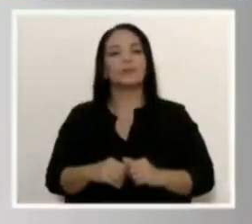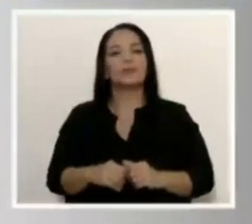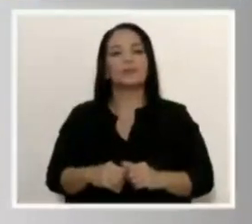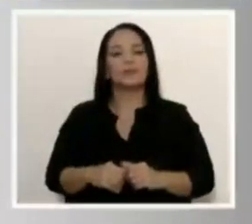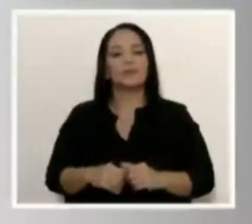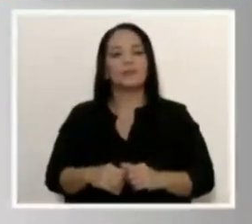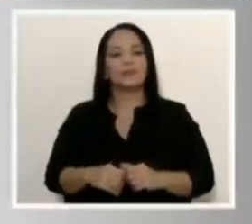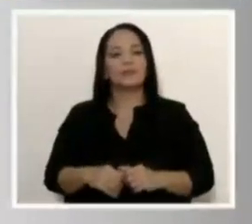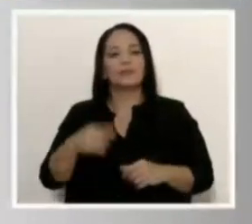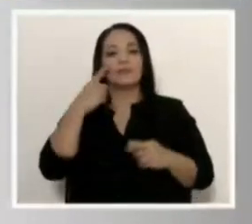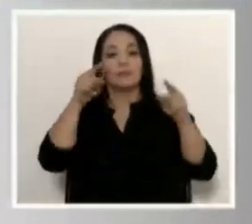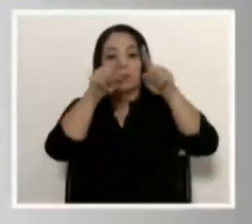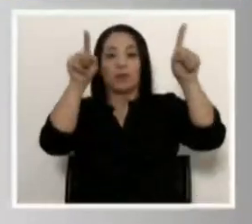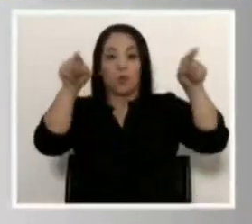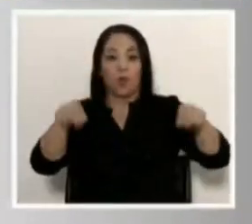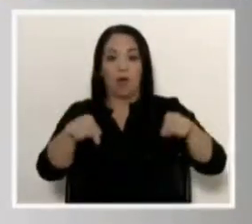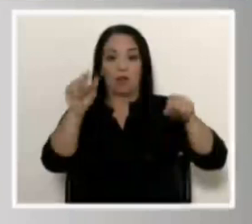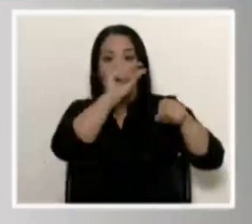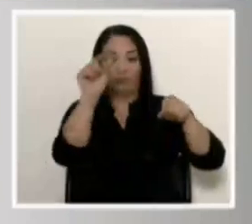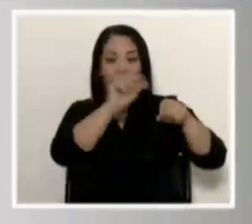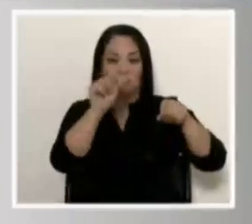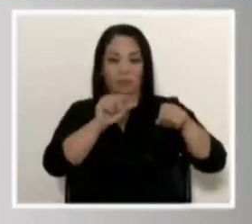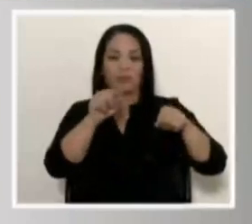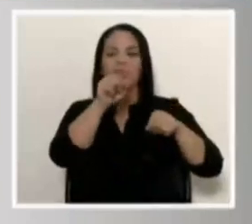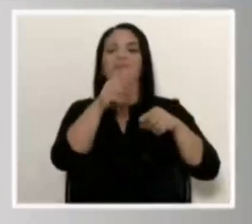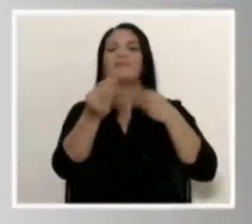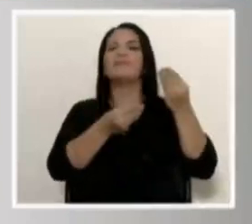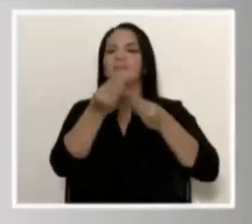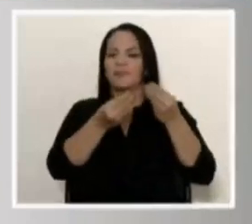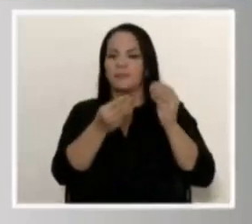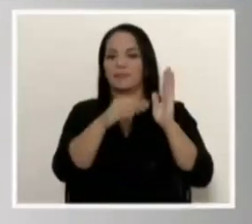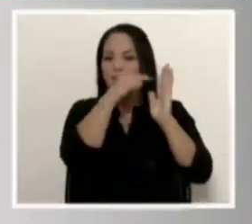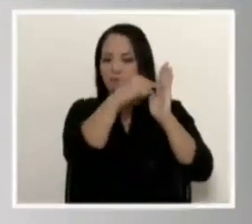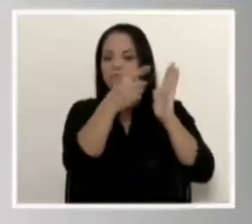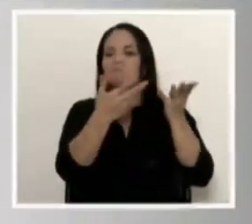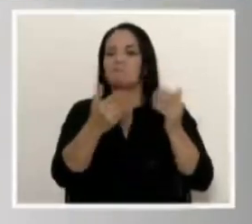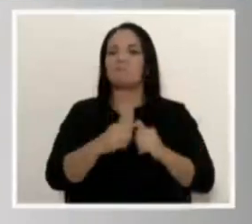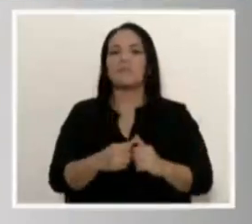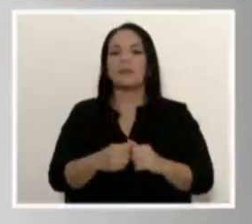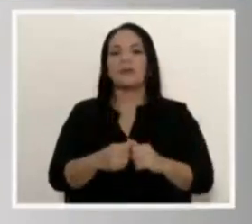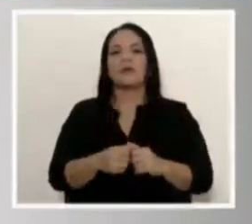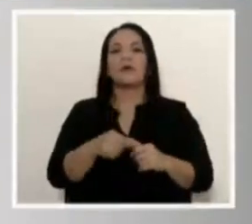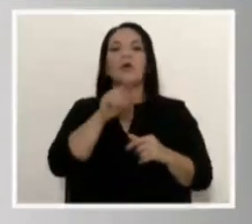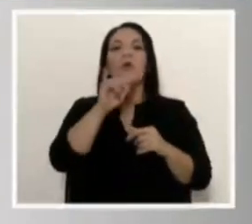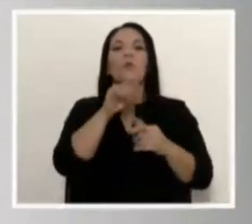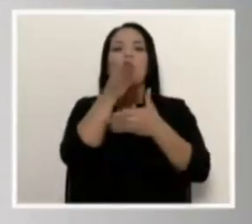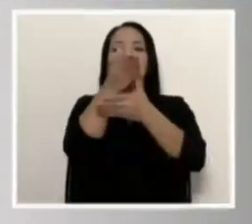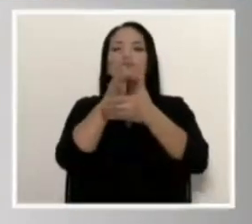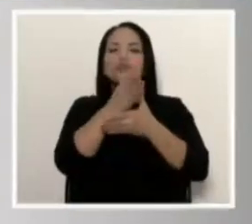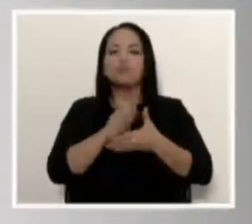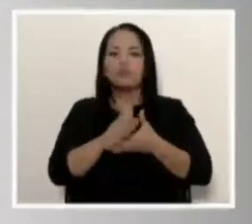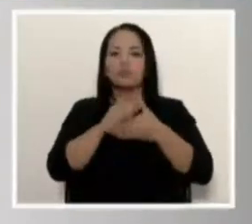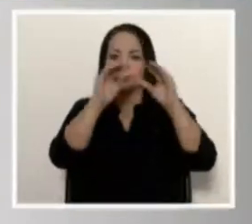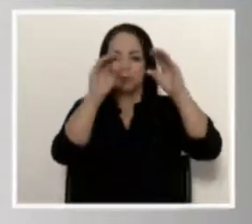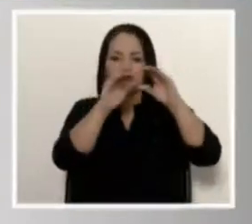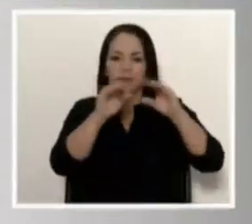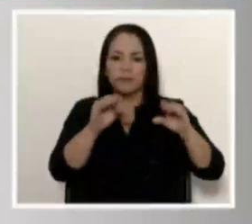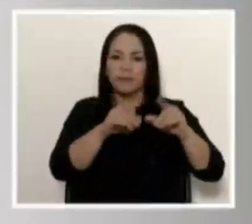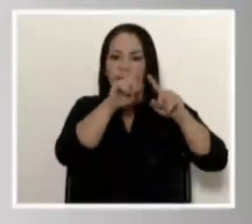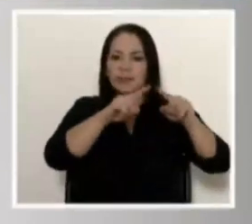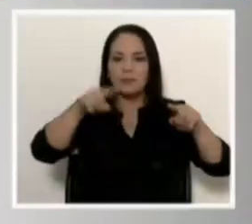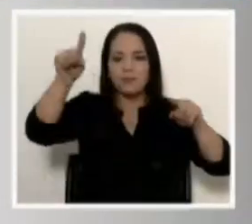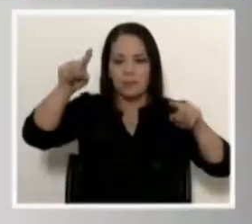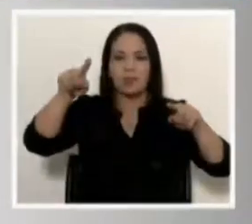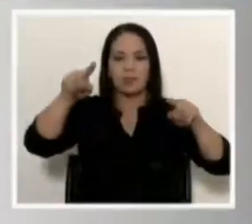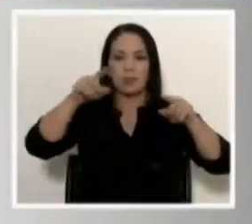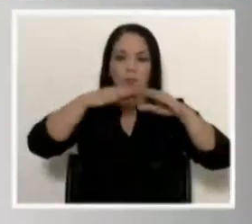Este cuadro que están viendo acá, básicamente lo que tiene es un poco desagregado ese crecimiento económico mayor